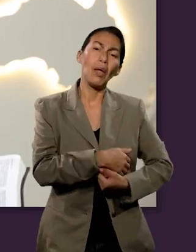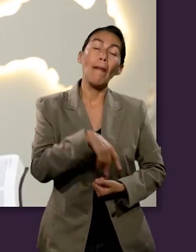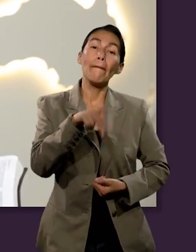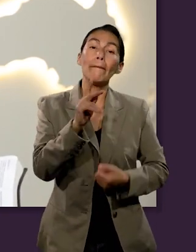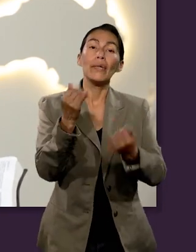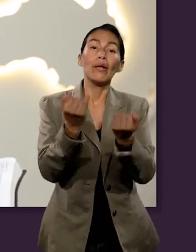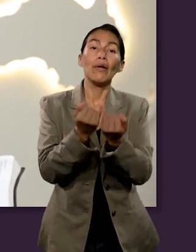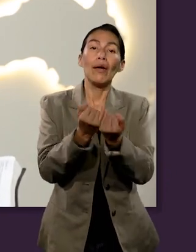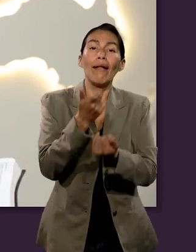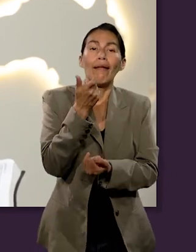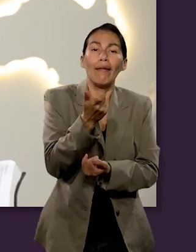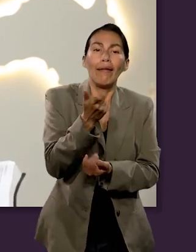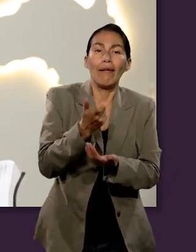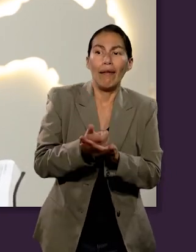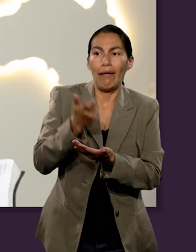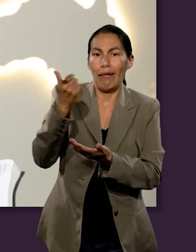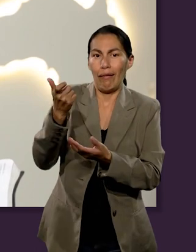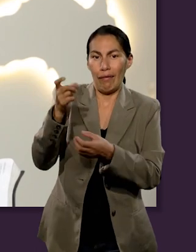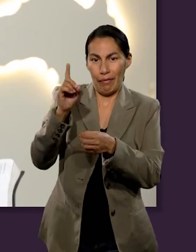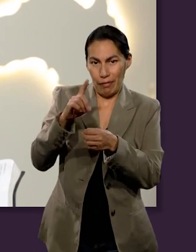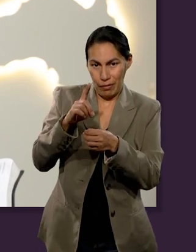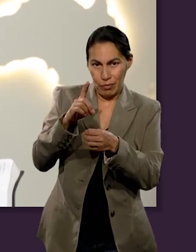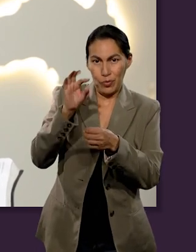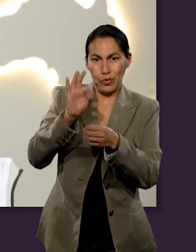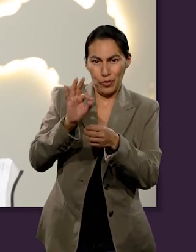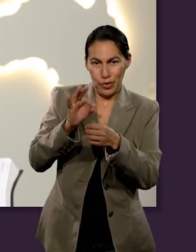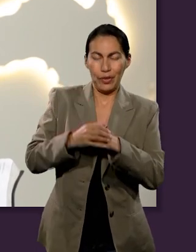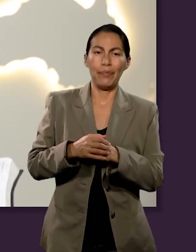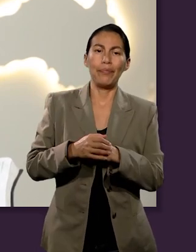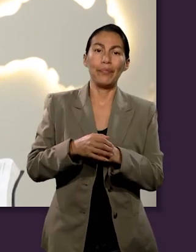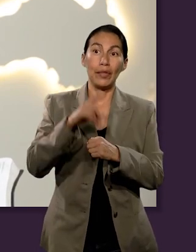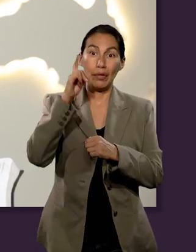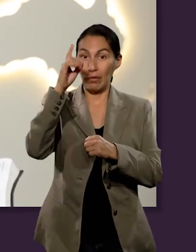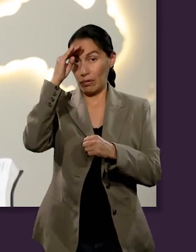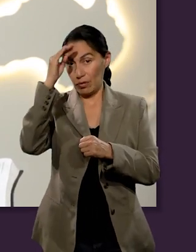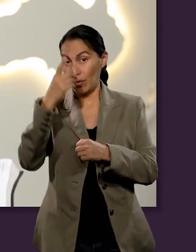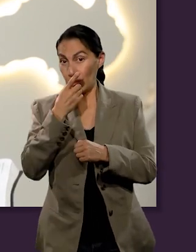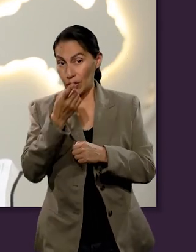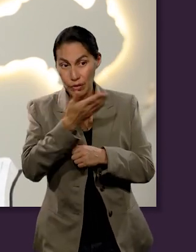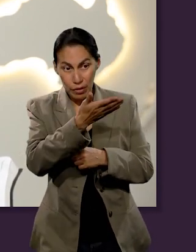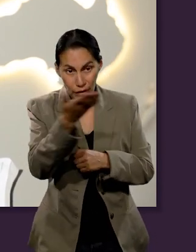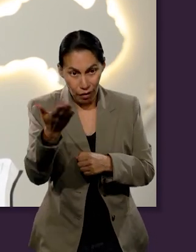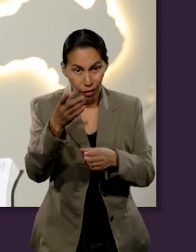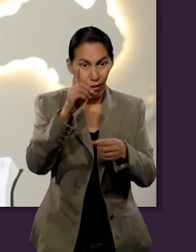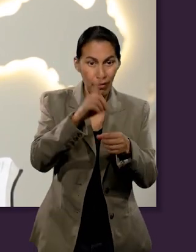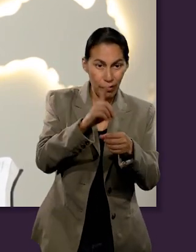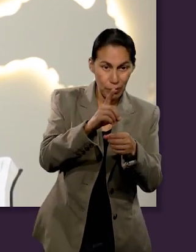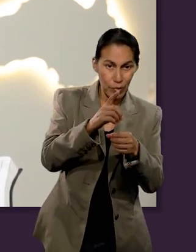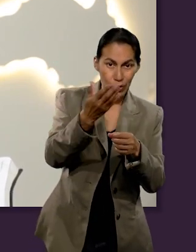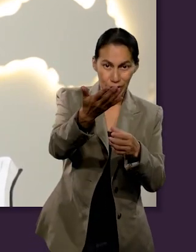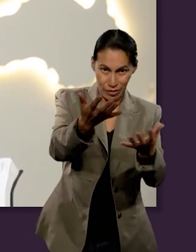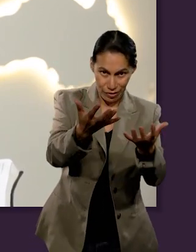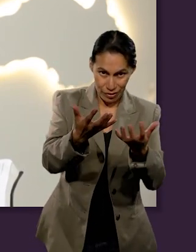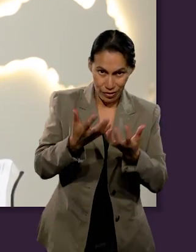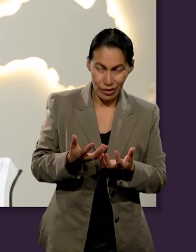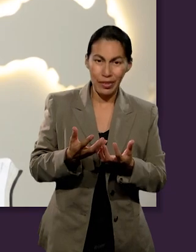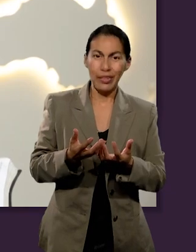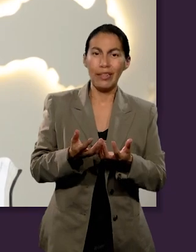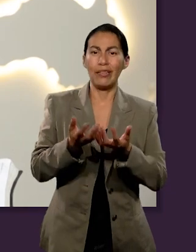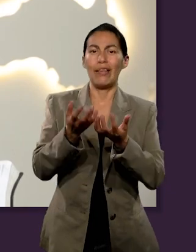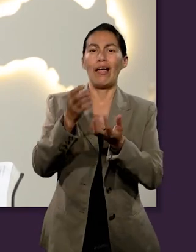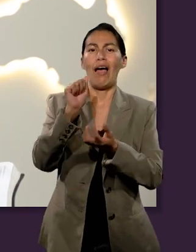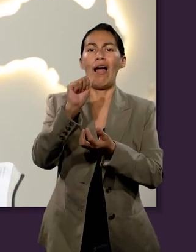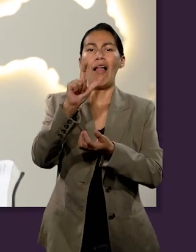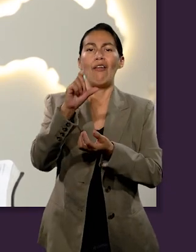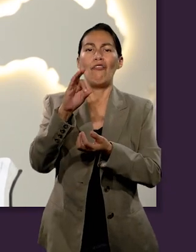también traemos los recursos que el Señor pide de sus hijos. Y Él dice, trae todos los diezmos